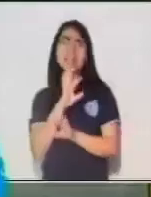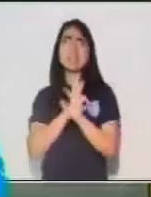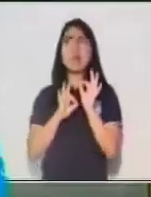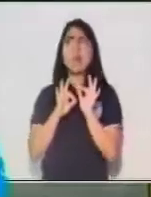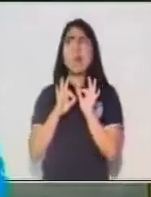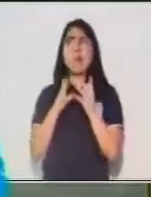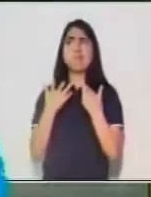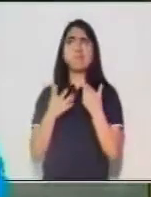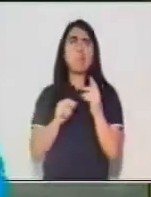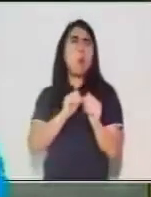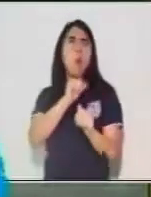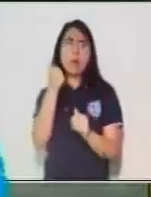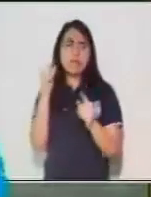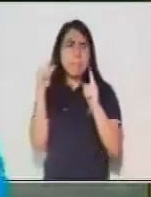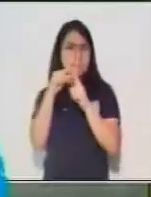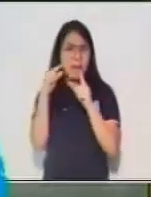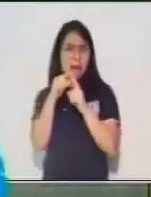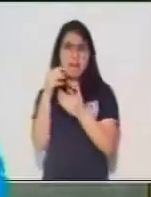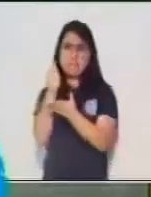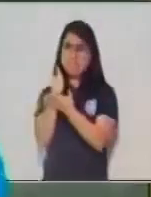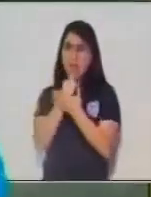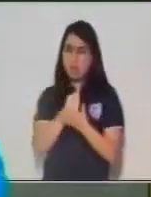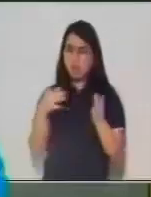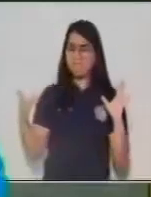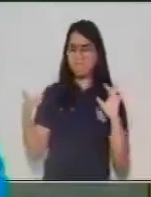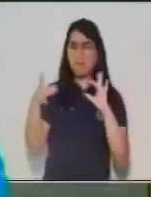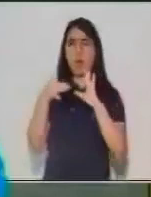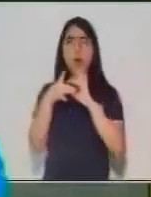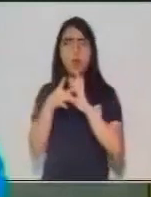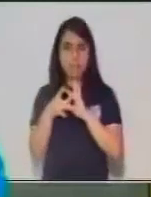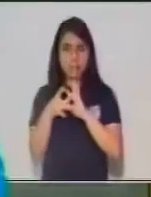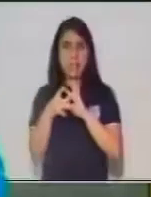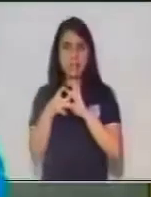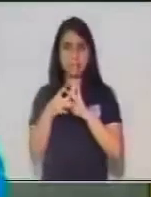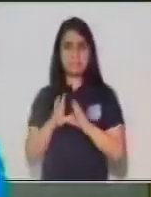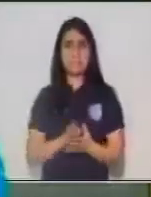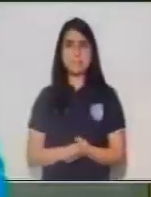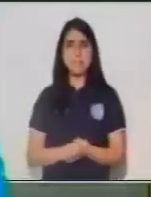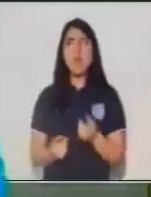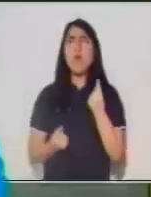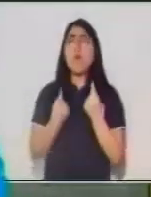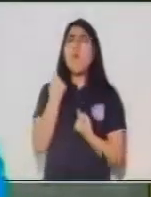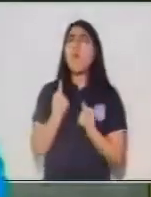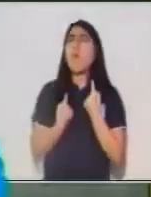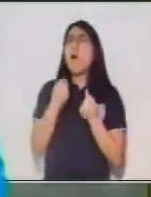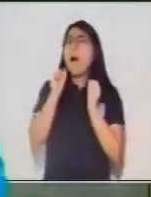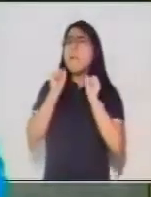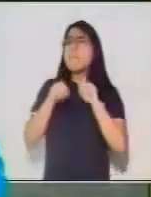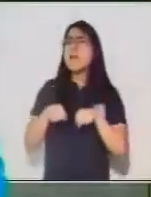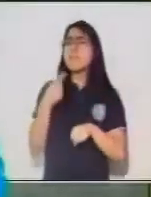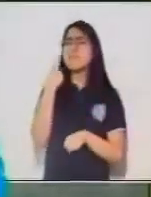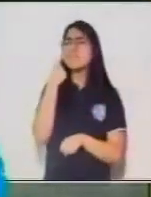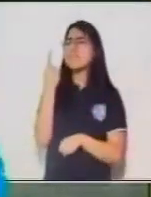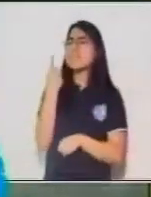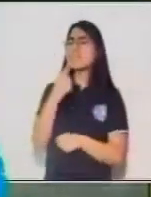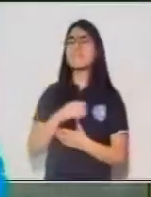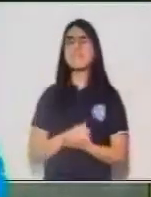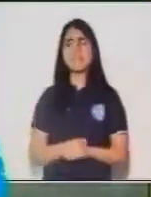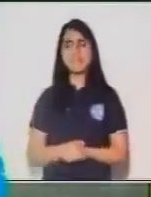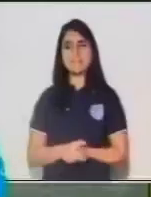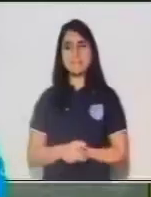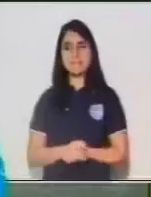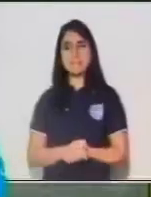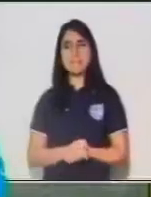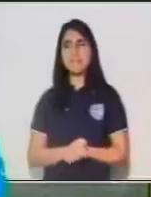o cuáles serían las palabras que conforman el modificador indirecto? Si van a estar unidas con una palabra de